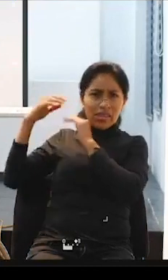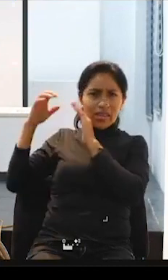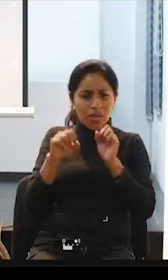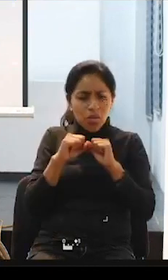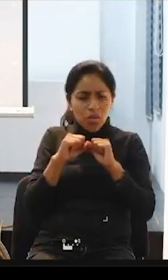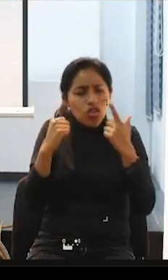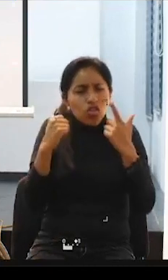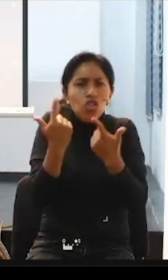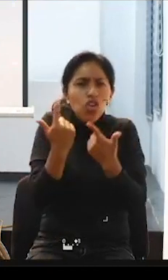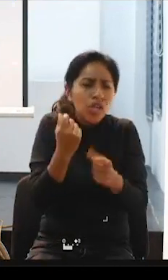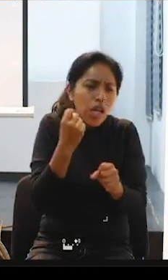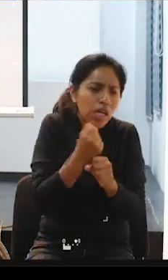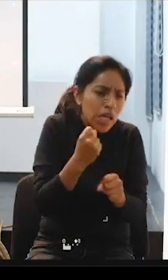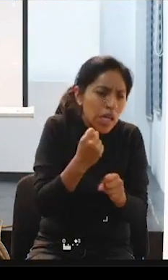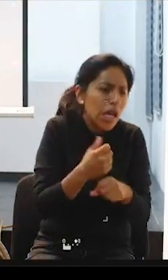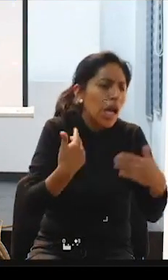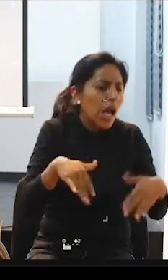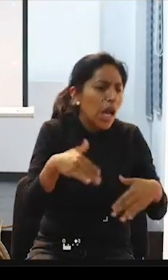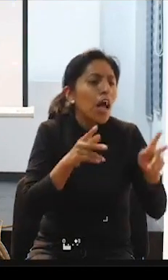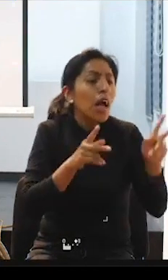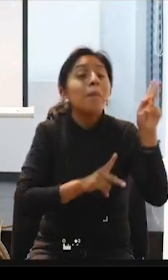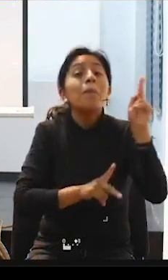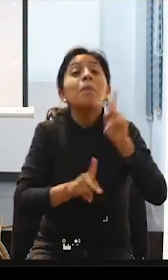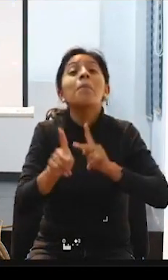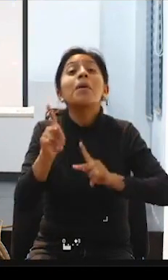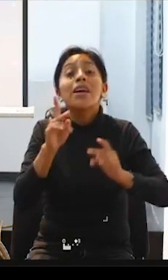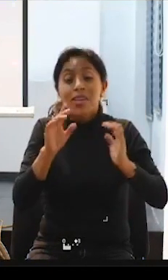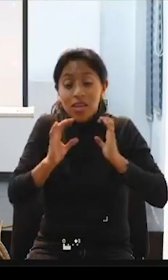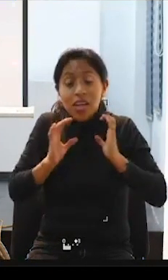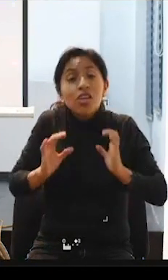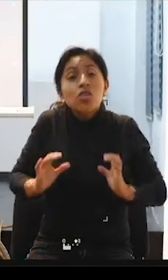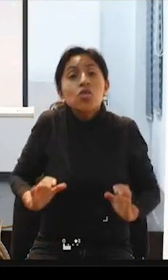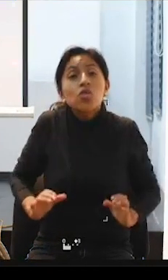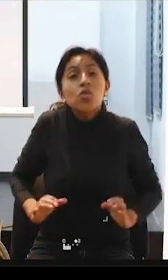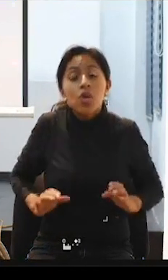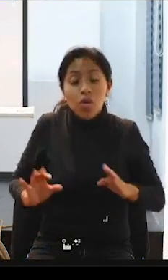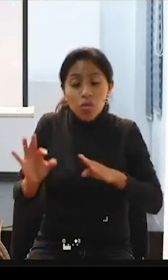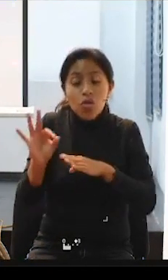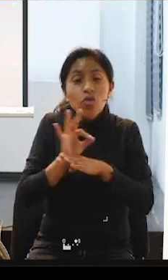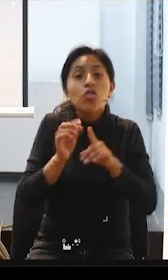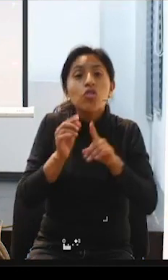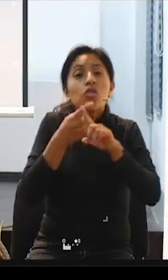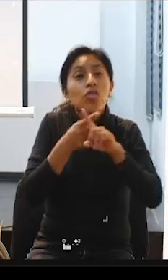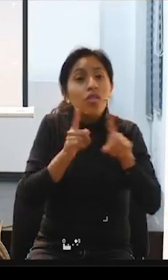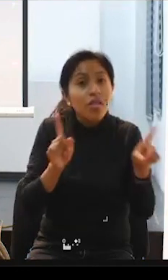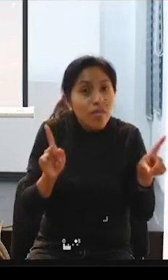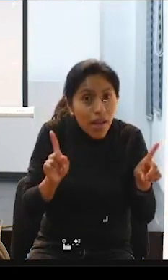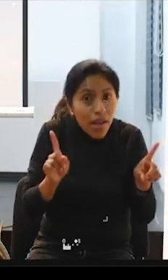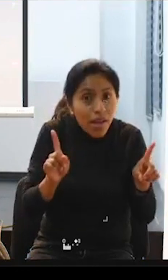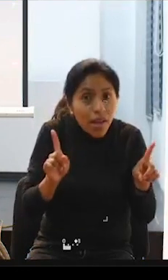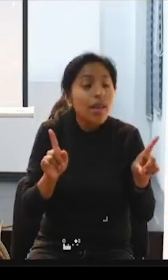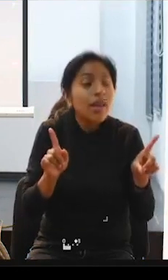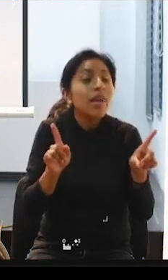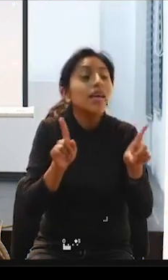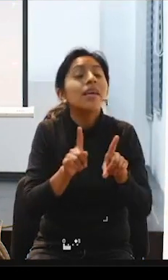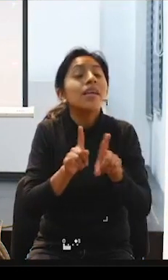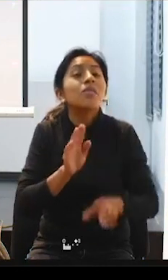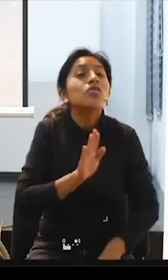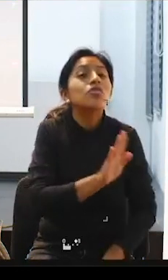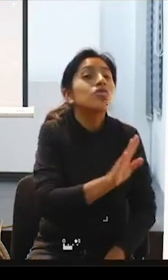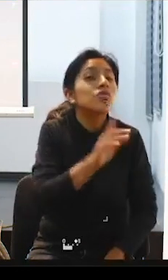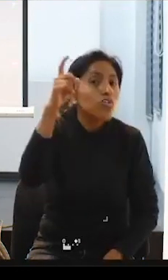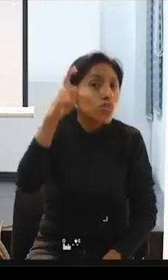de las personas con diversidad funcional, y de sus necesidades. Entonces, en este grupo, estas tres personas,